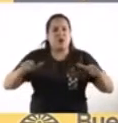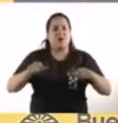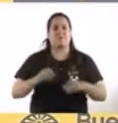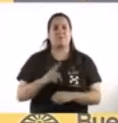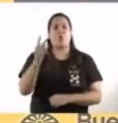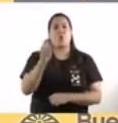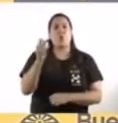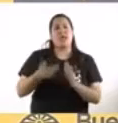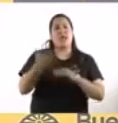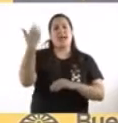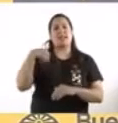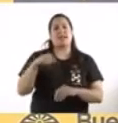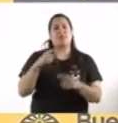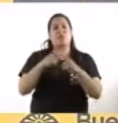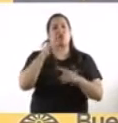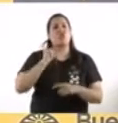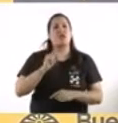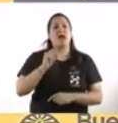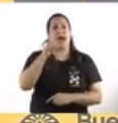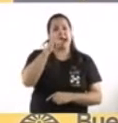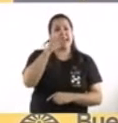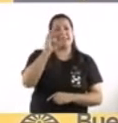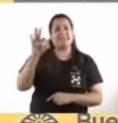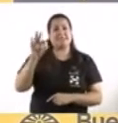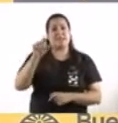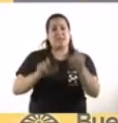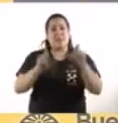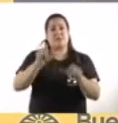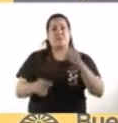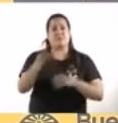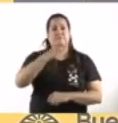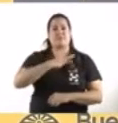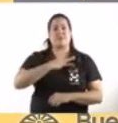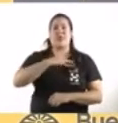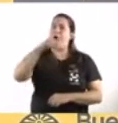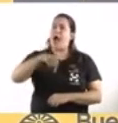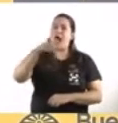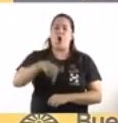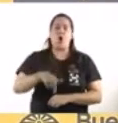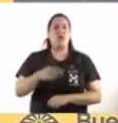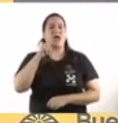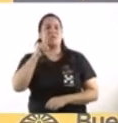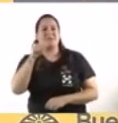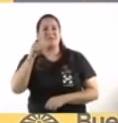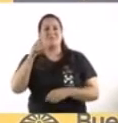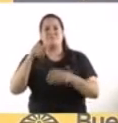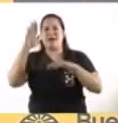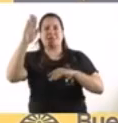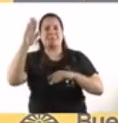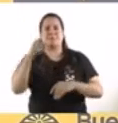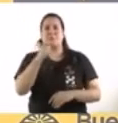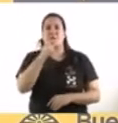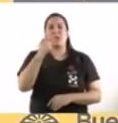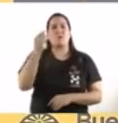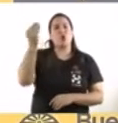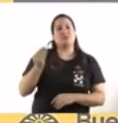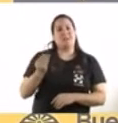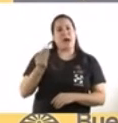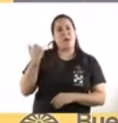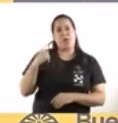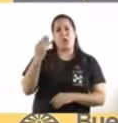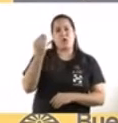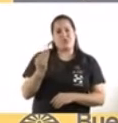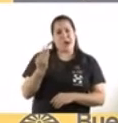casos nuevos diarios. Hoy estamos ya superando los 1.000, con picos como el sábado, que tuvimos 1.435.